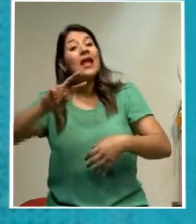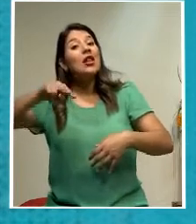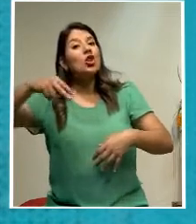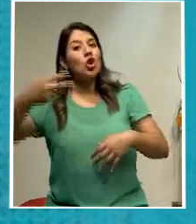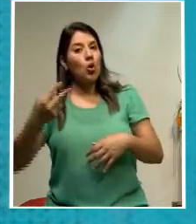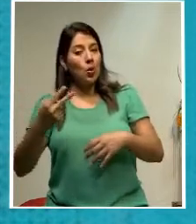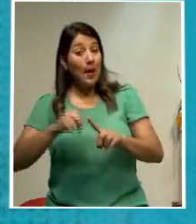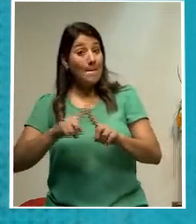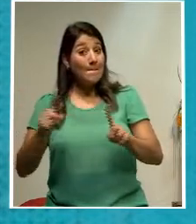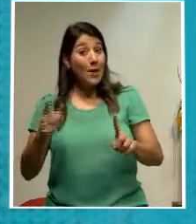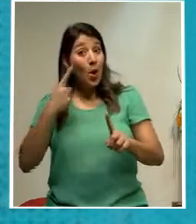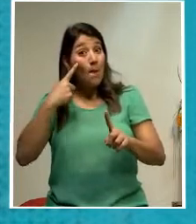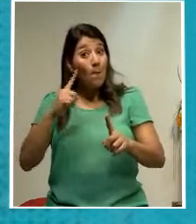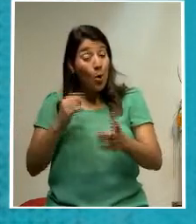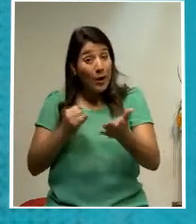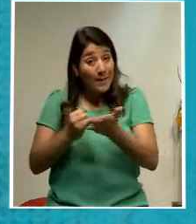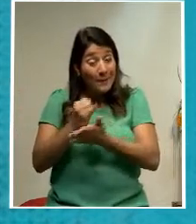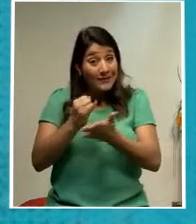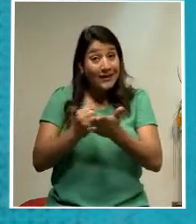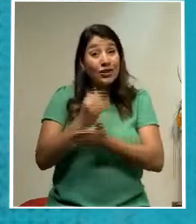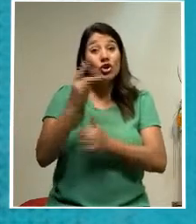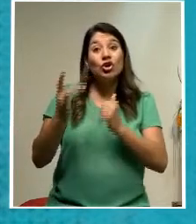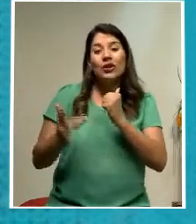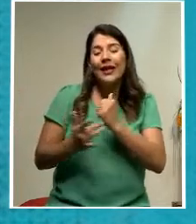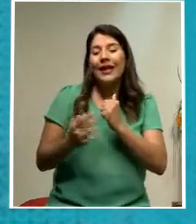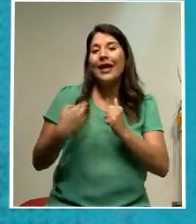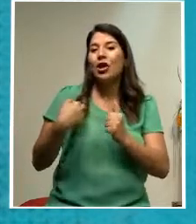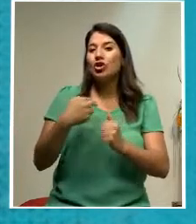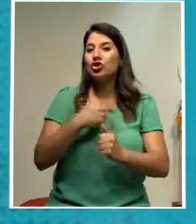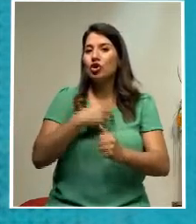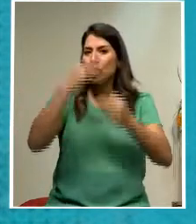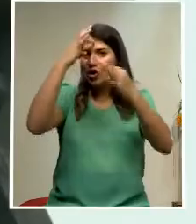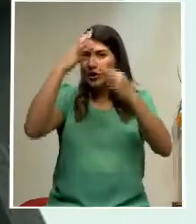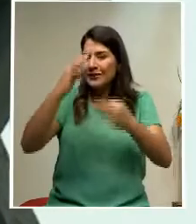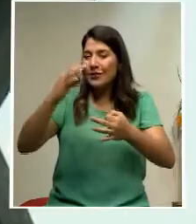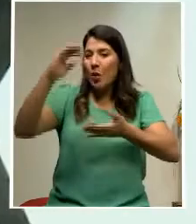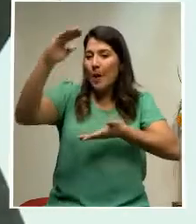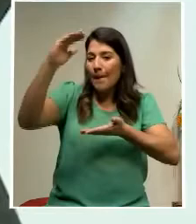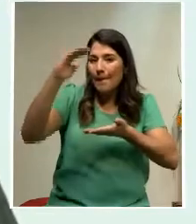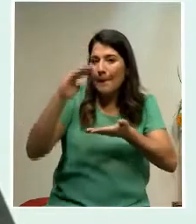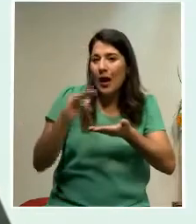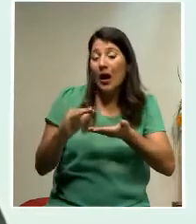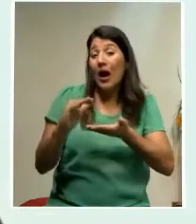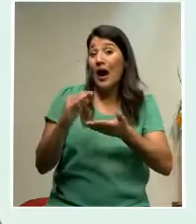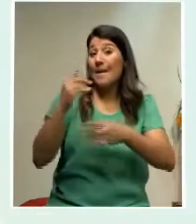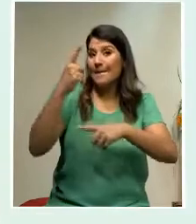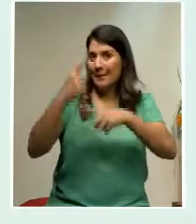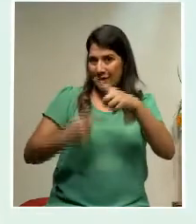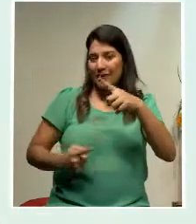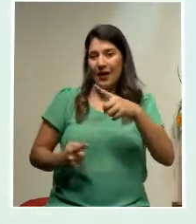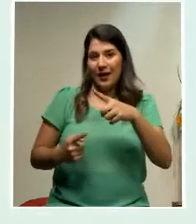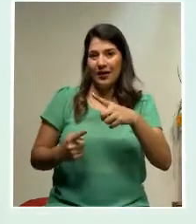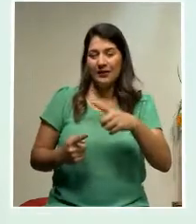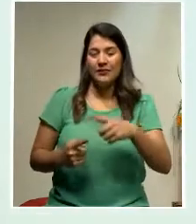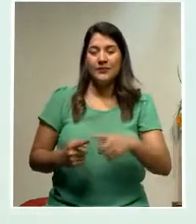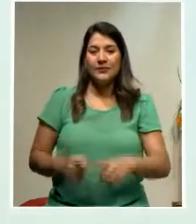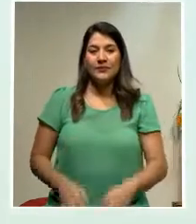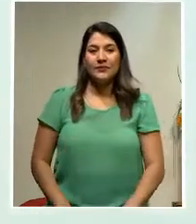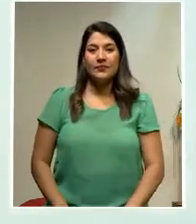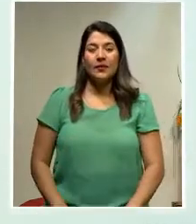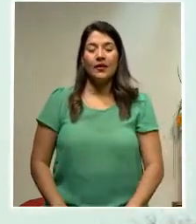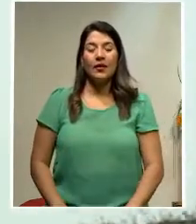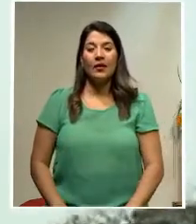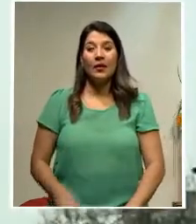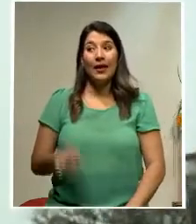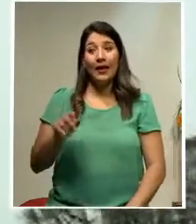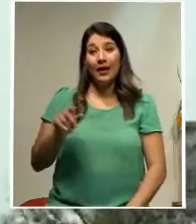y precisamente por estudios técnicos se hizo una indemnización que fue menos de la mitad de lo